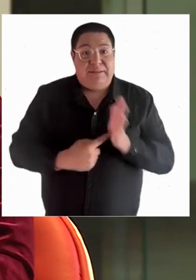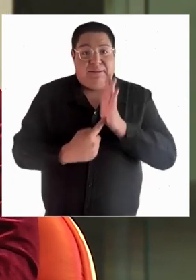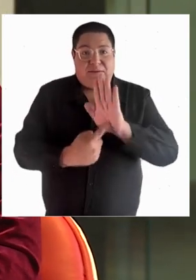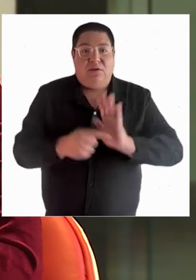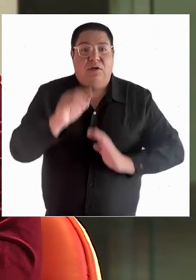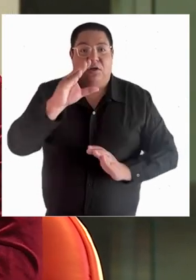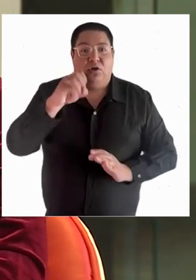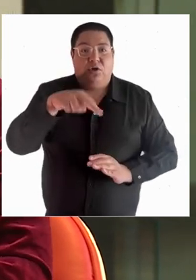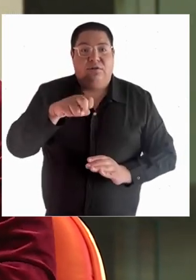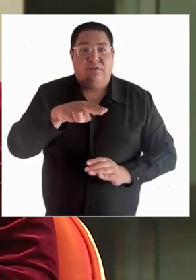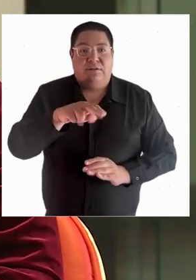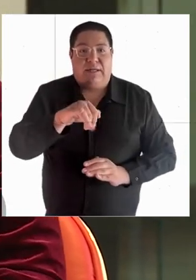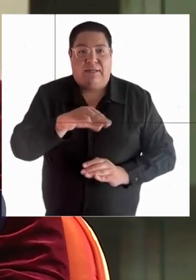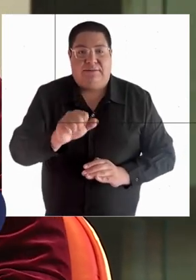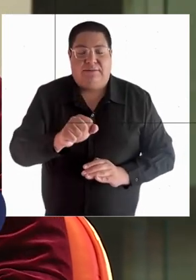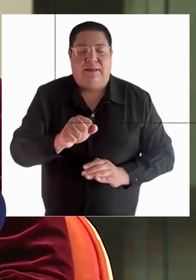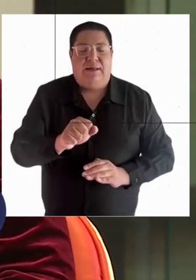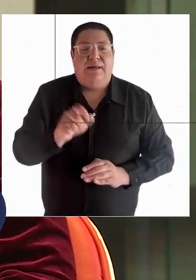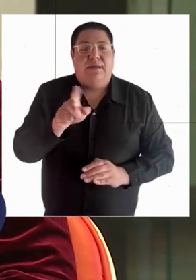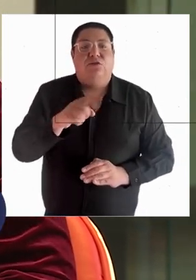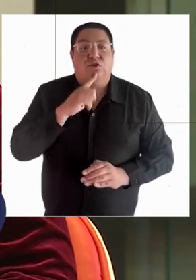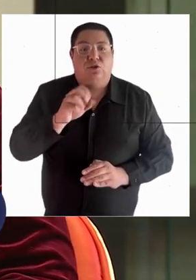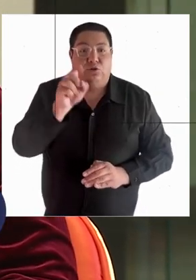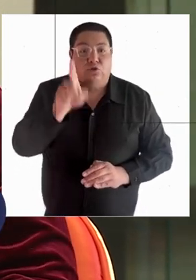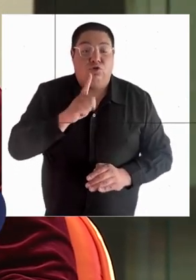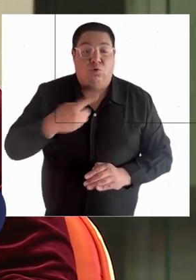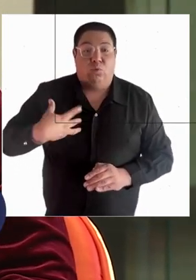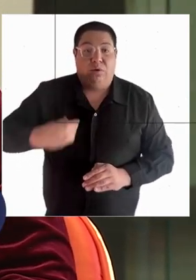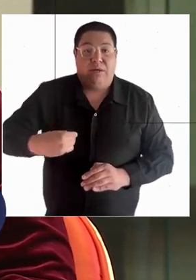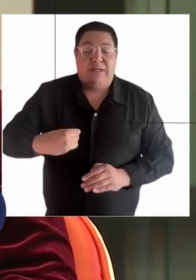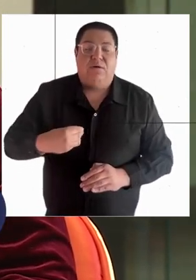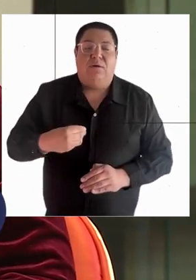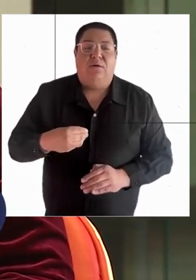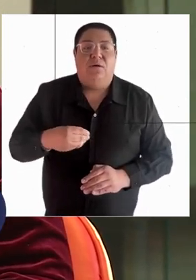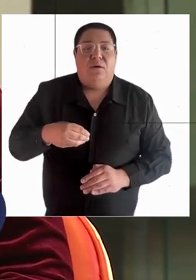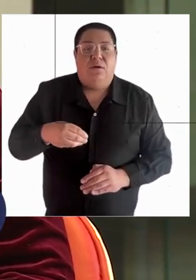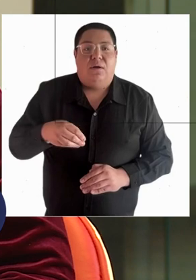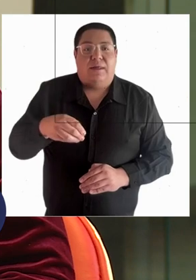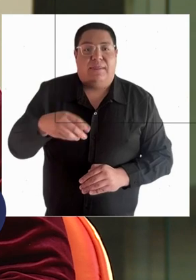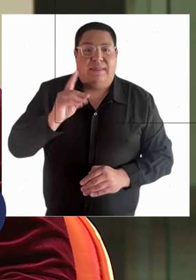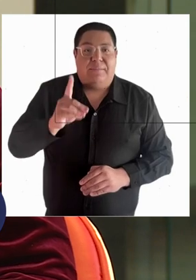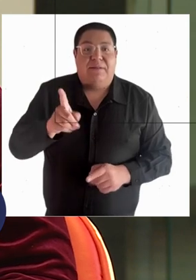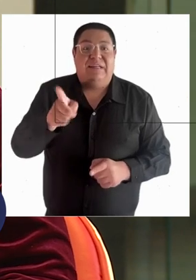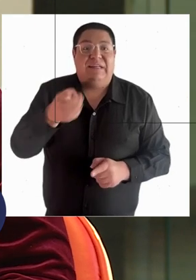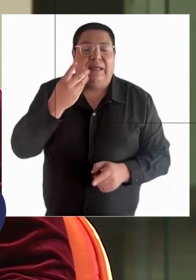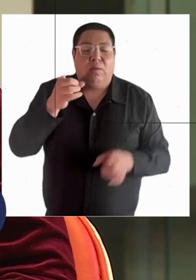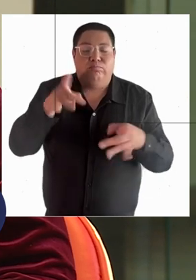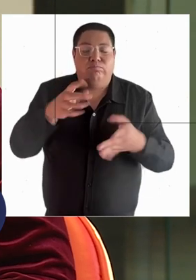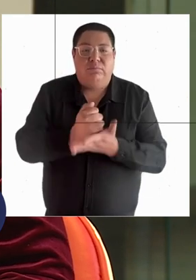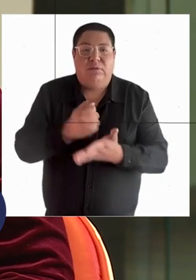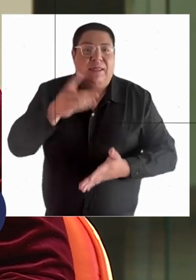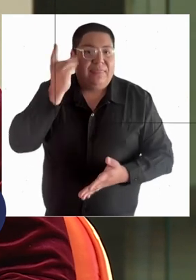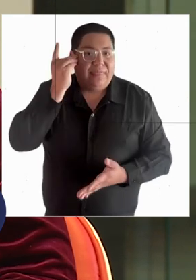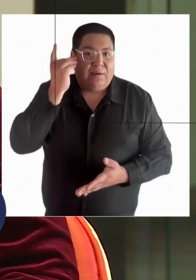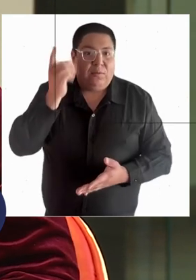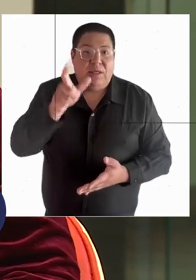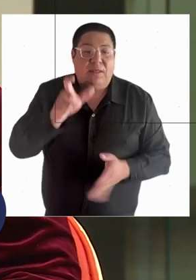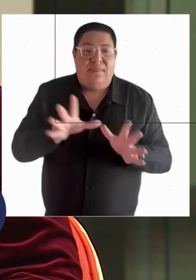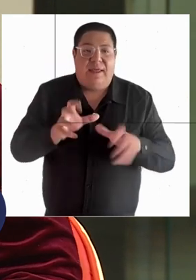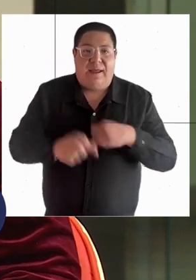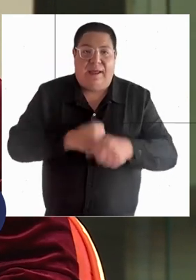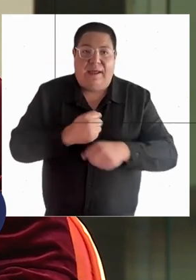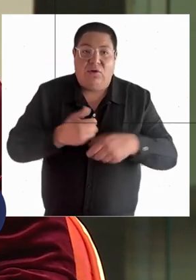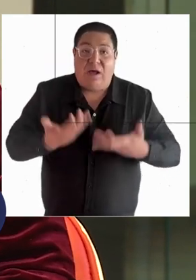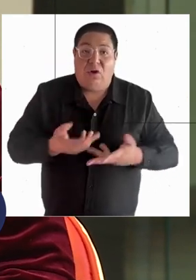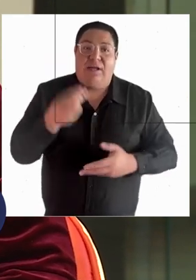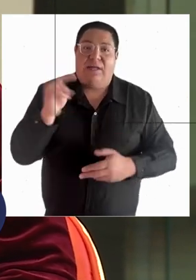persona, de por qué me importa, me interesa y me afecta el tema de la educación y sobre todo de la inclusión social y educacional.